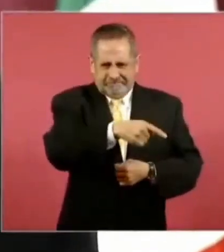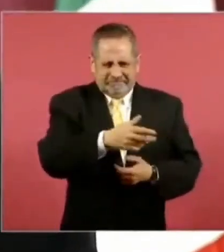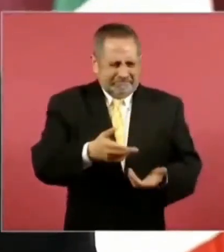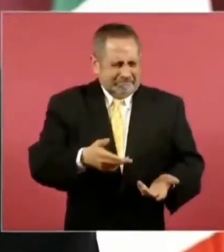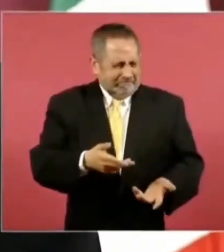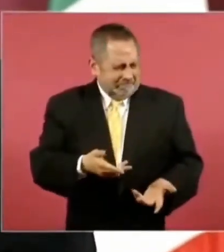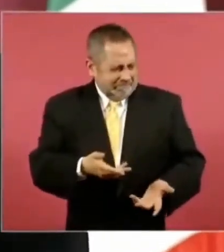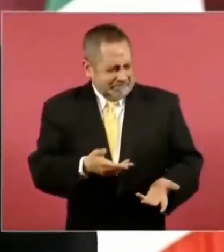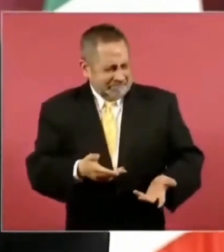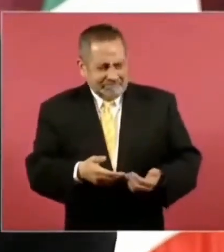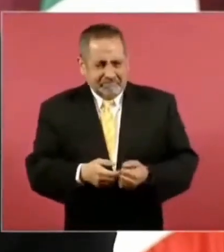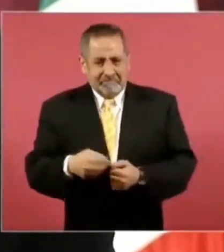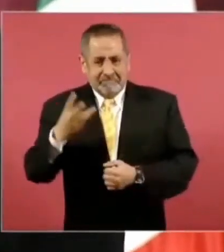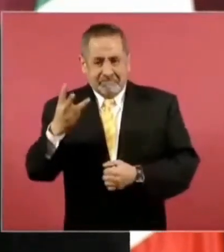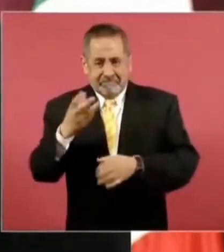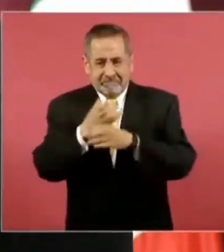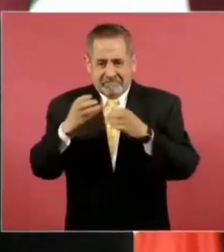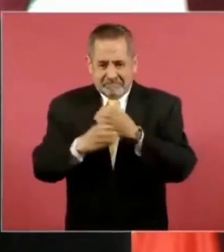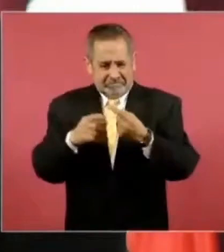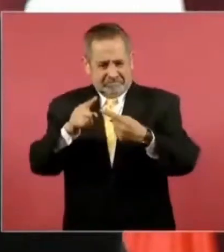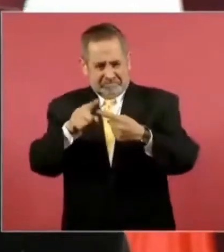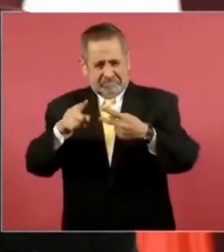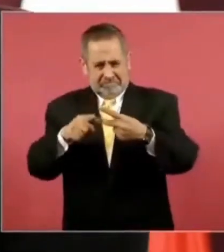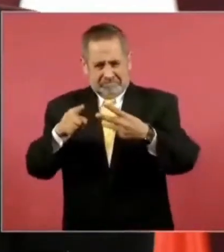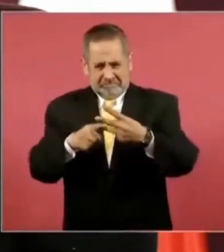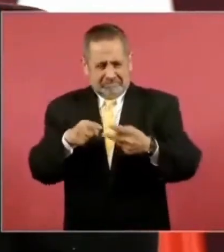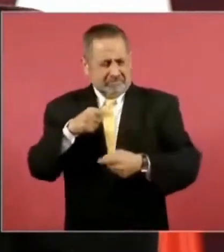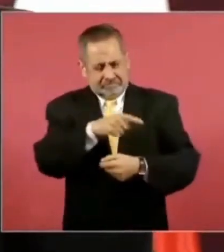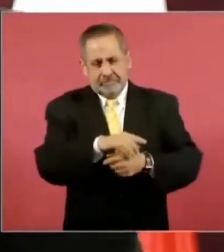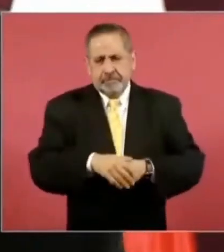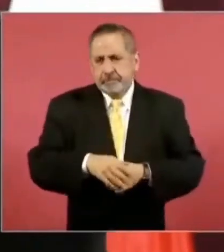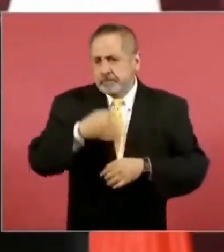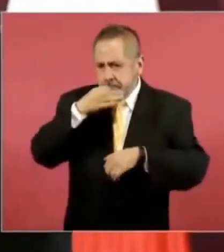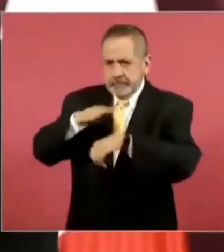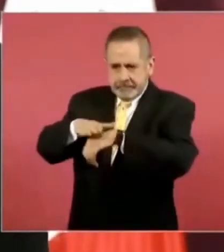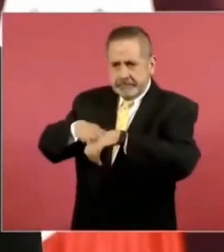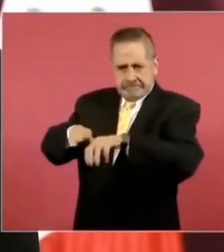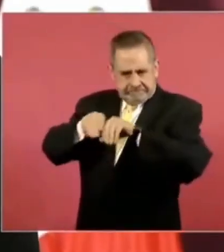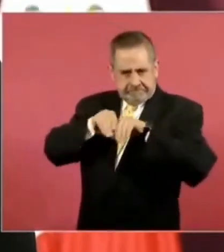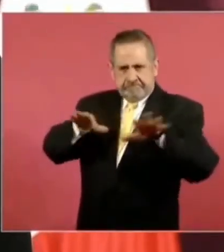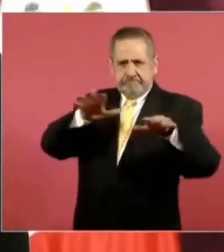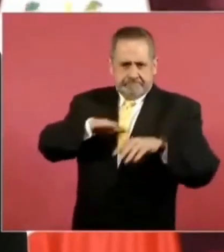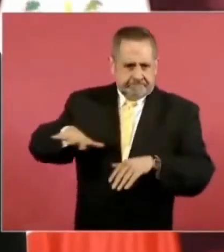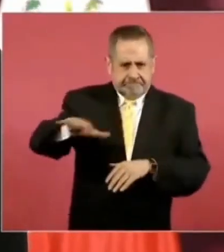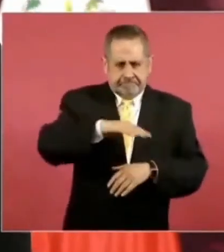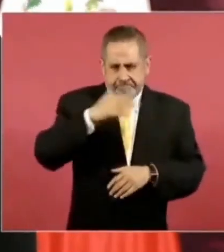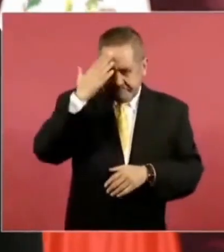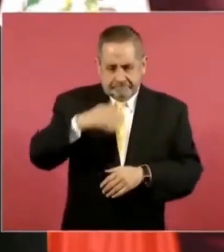Tres cosas. Esto para la gente. Una,